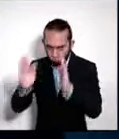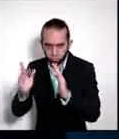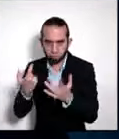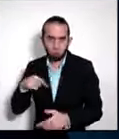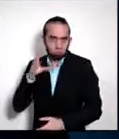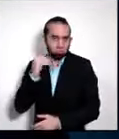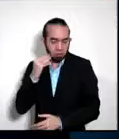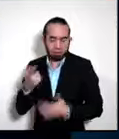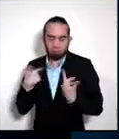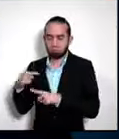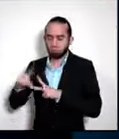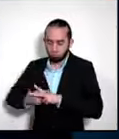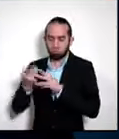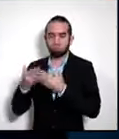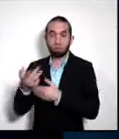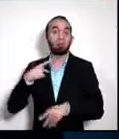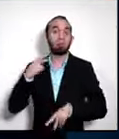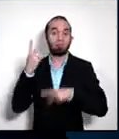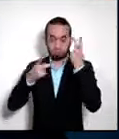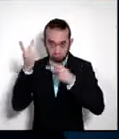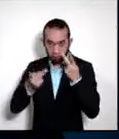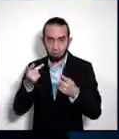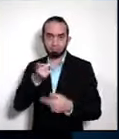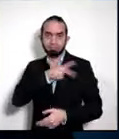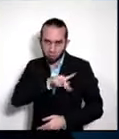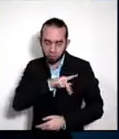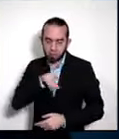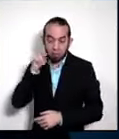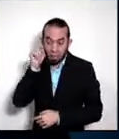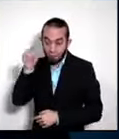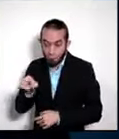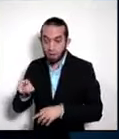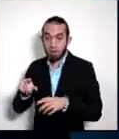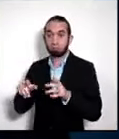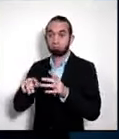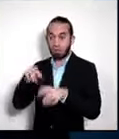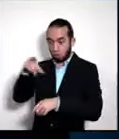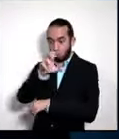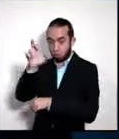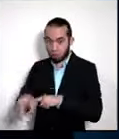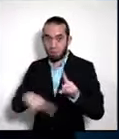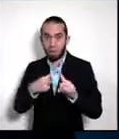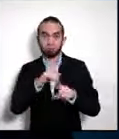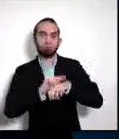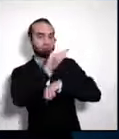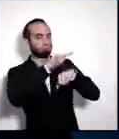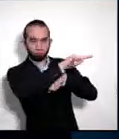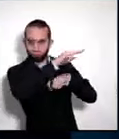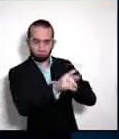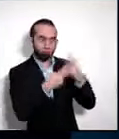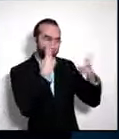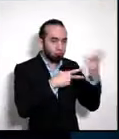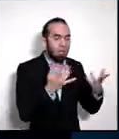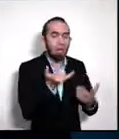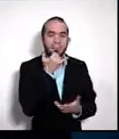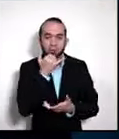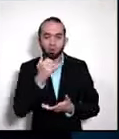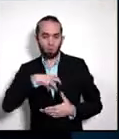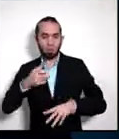debo visitar adentro y afuera del país a los principales inversionistas, a preguntarles qué puedo hacer por ellos